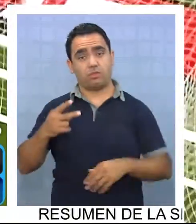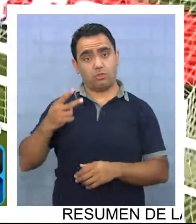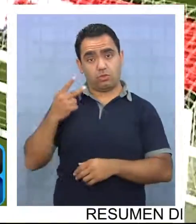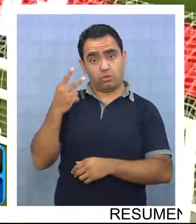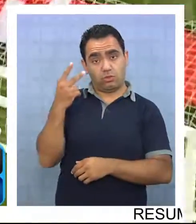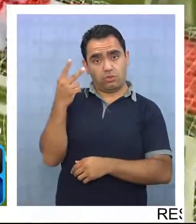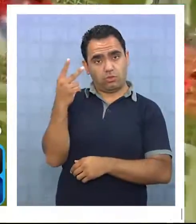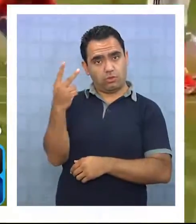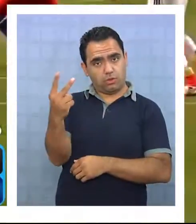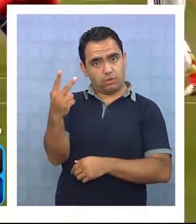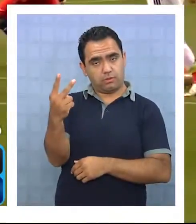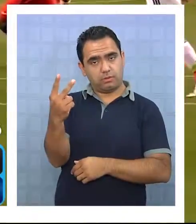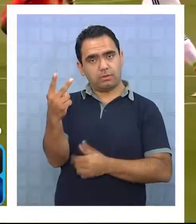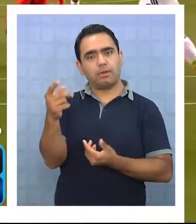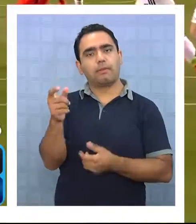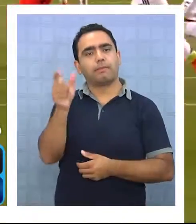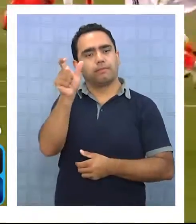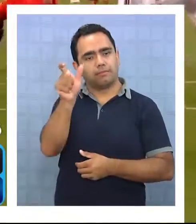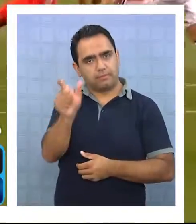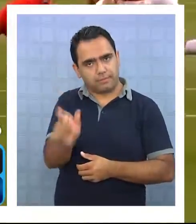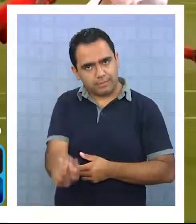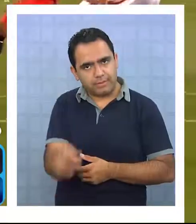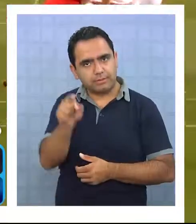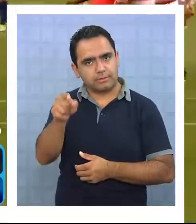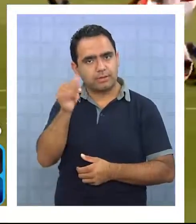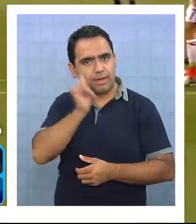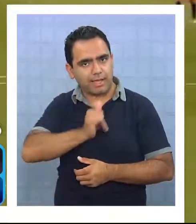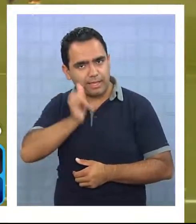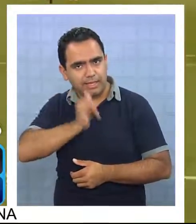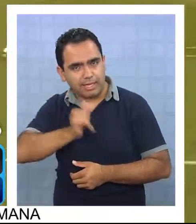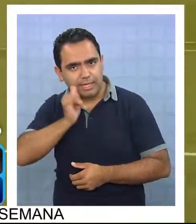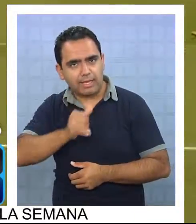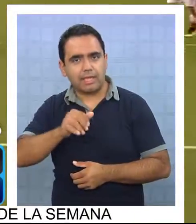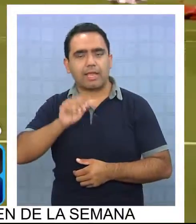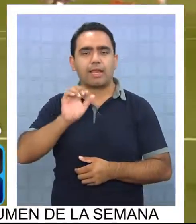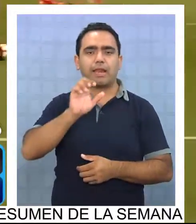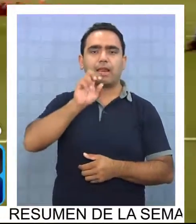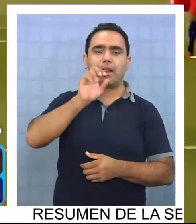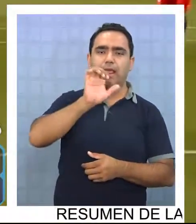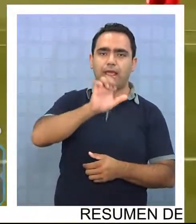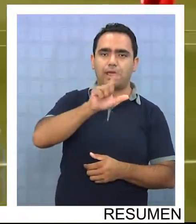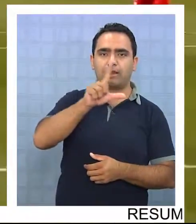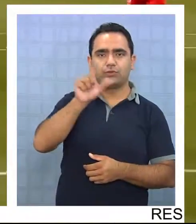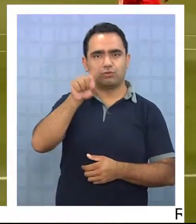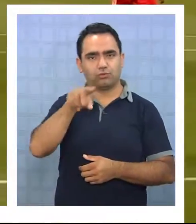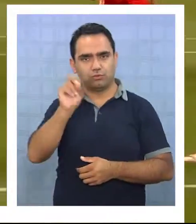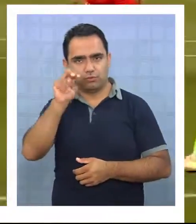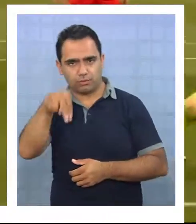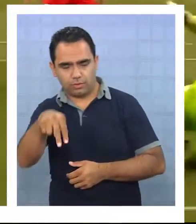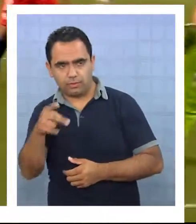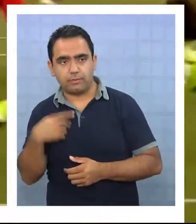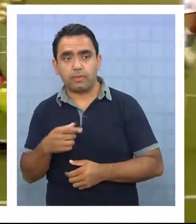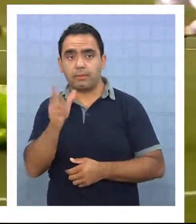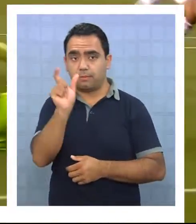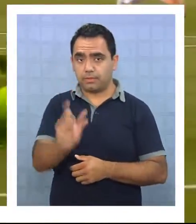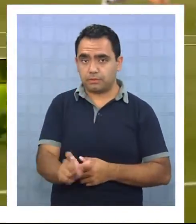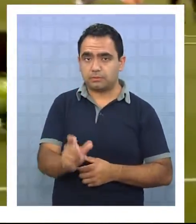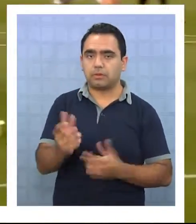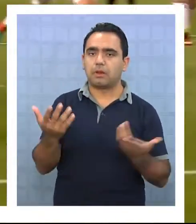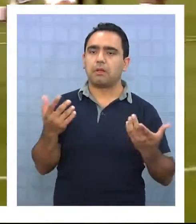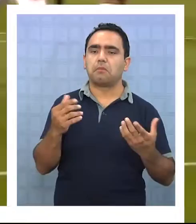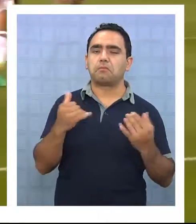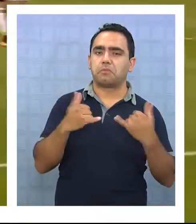fueron hechos de manera magistral por el iquequeño Edson Puch, jugador de risa fácil y humilde,